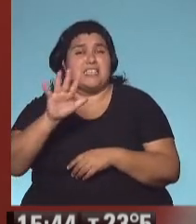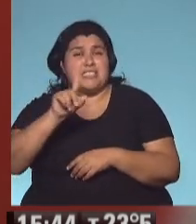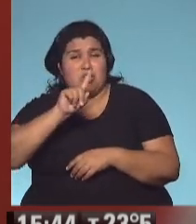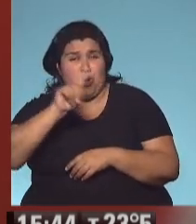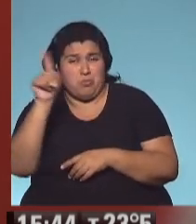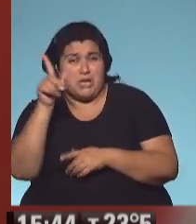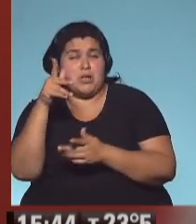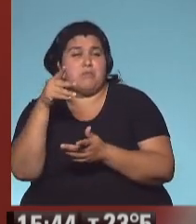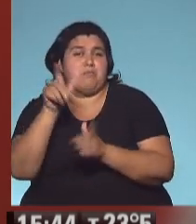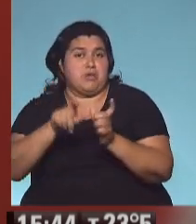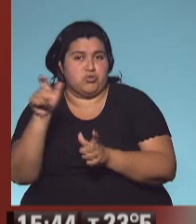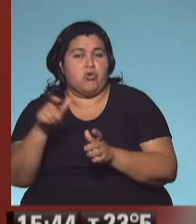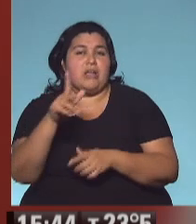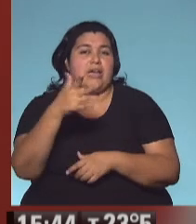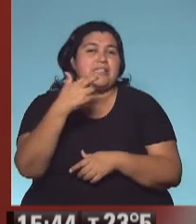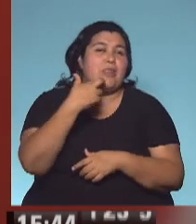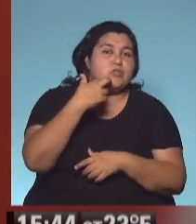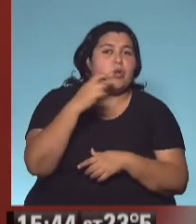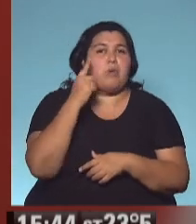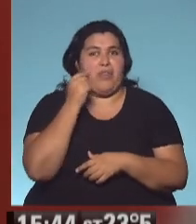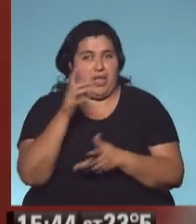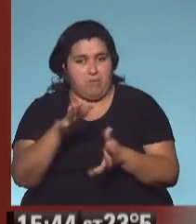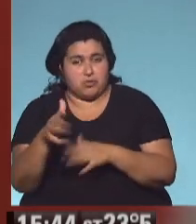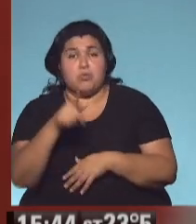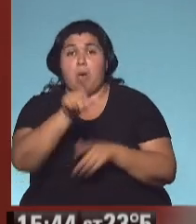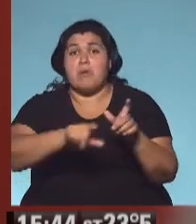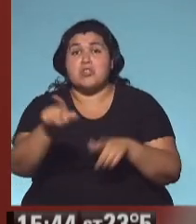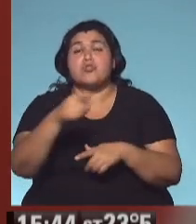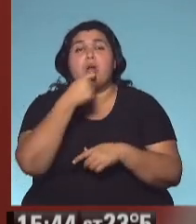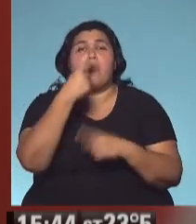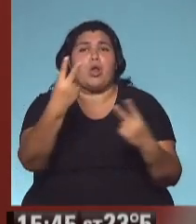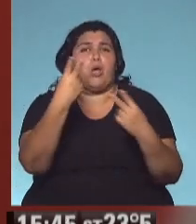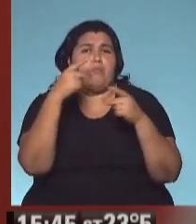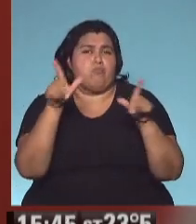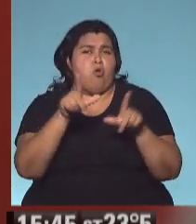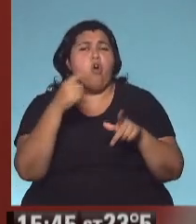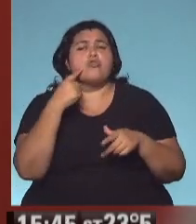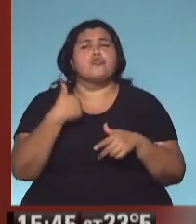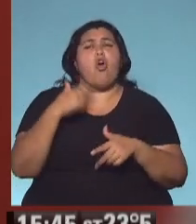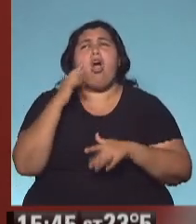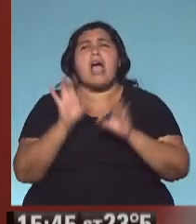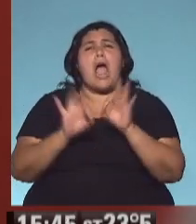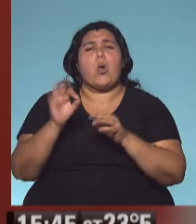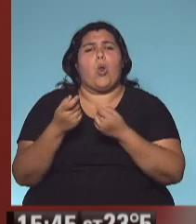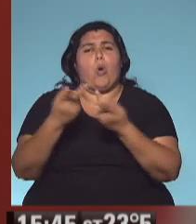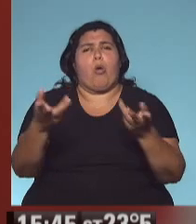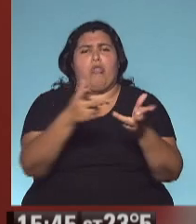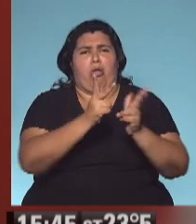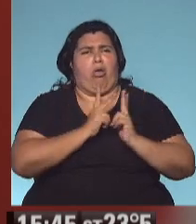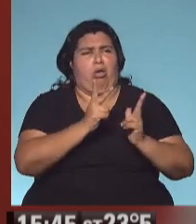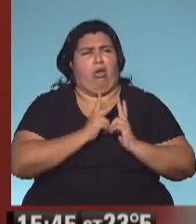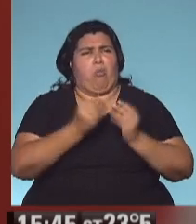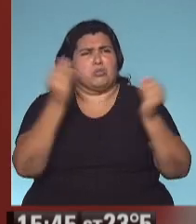18 y 19 días. Ahora, si alguien está mirando el programa y dice, ¿yo cómo hago para calcular? Porque usted me está dando estos números y yo